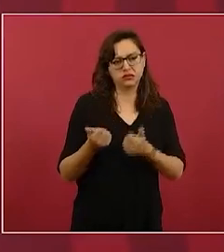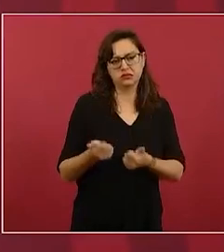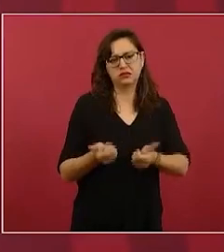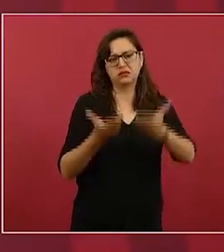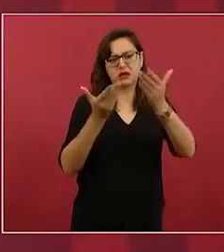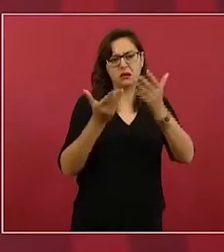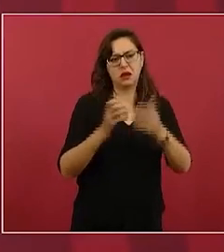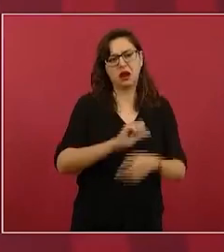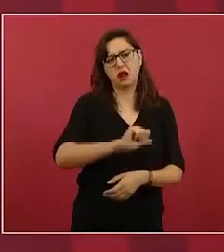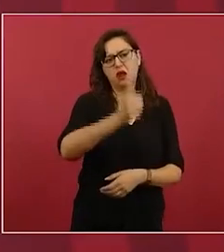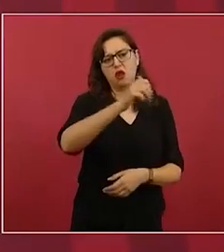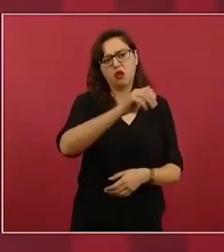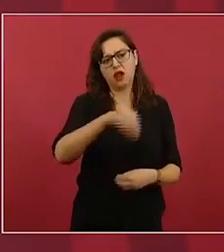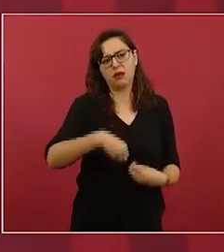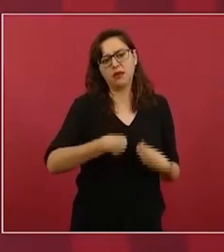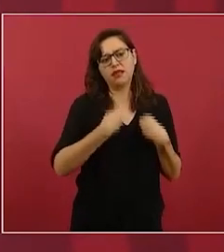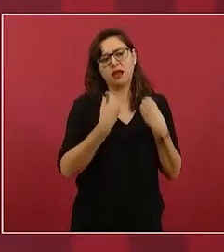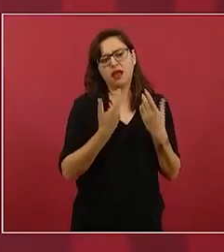que le gustaría